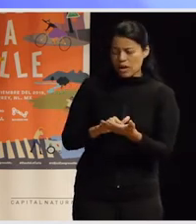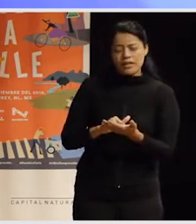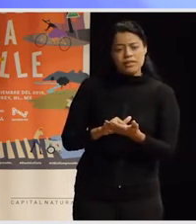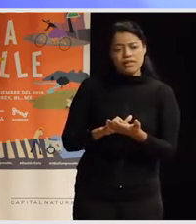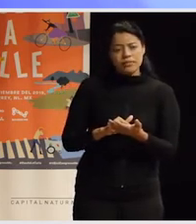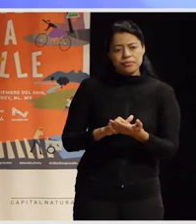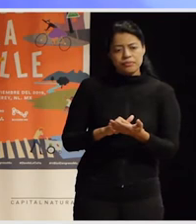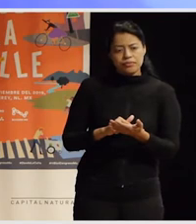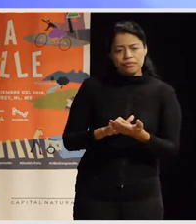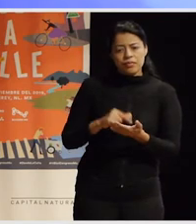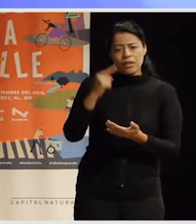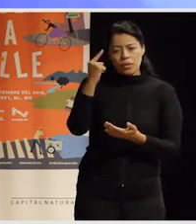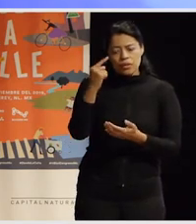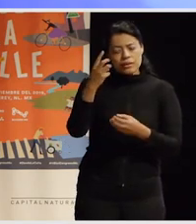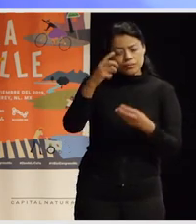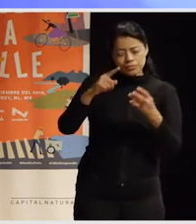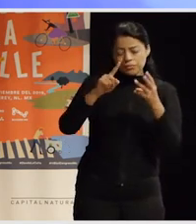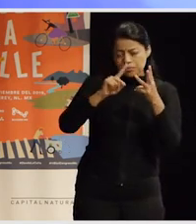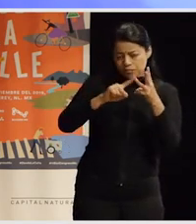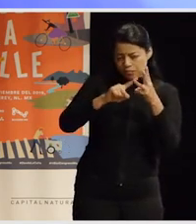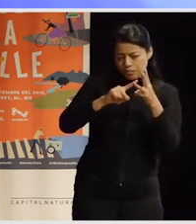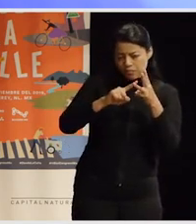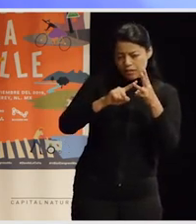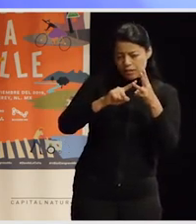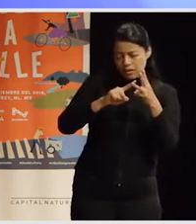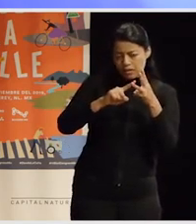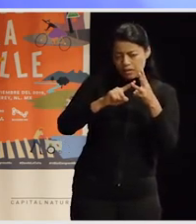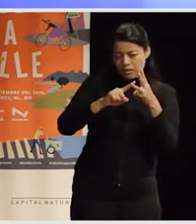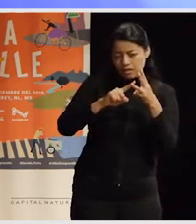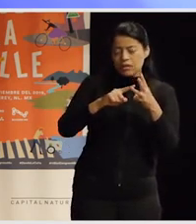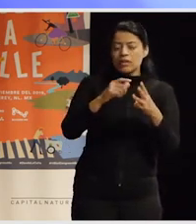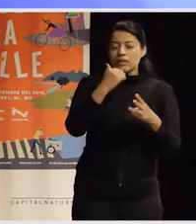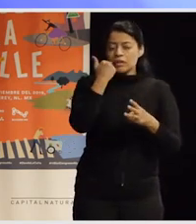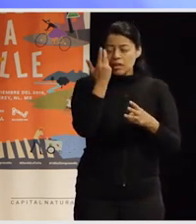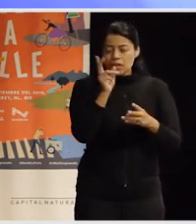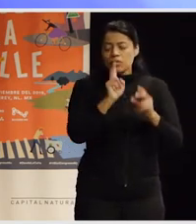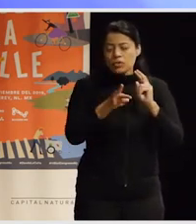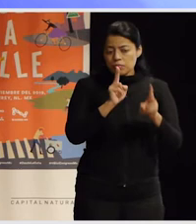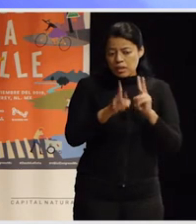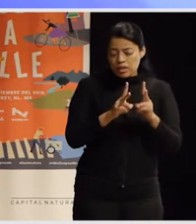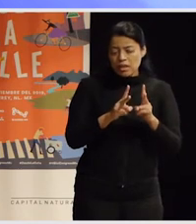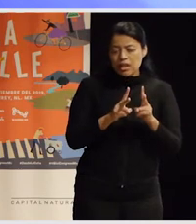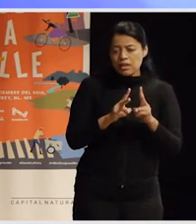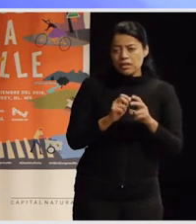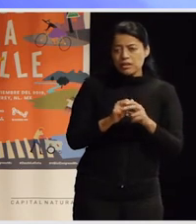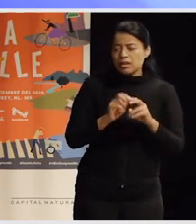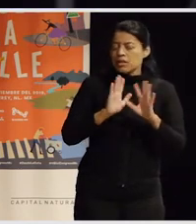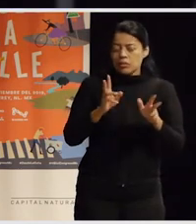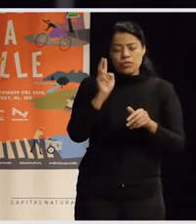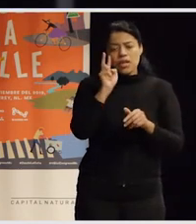Bueno, una tercera, un tercer punto que queríamos conversar acá es, bueno, ya vimos